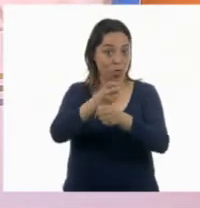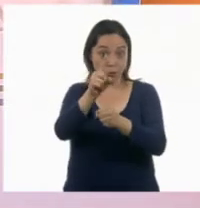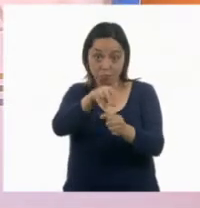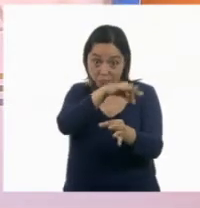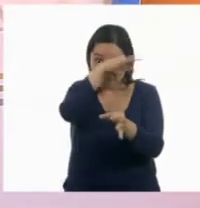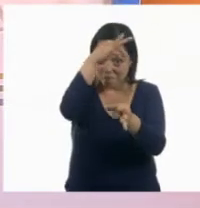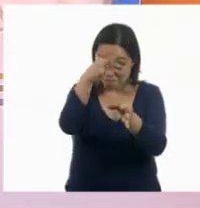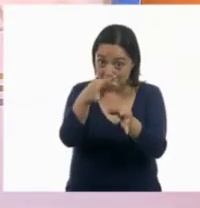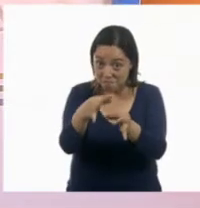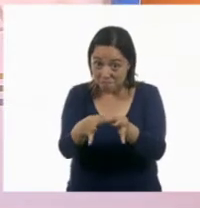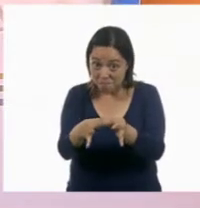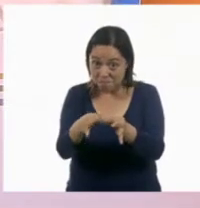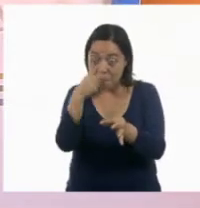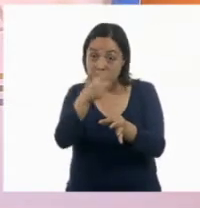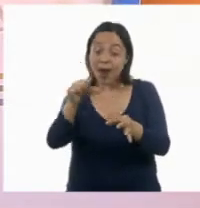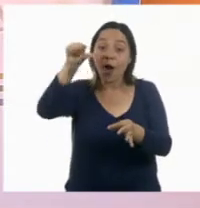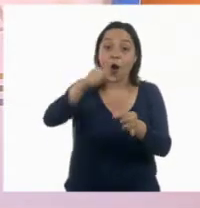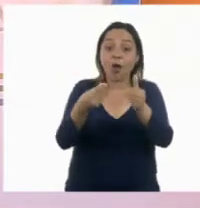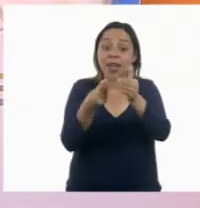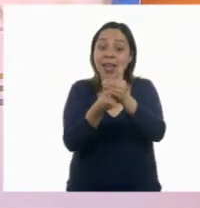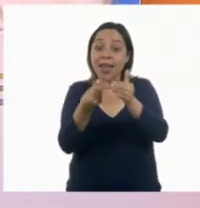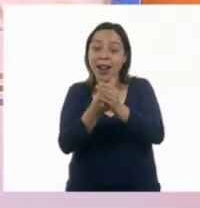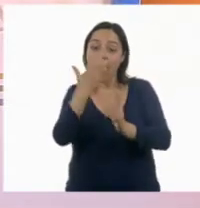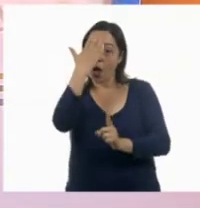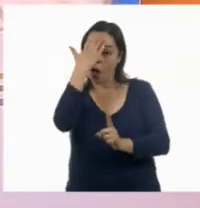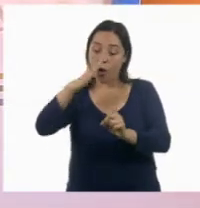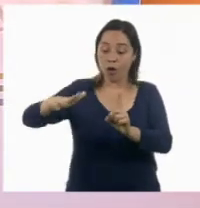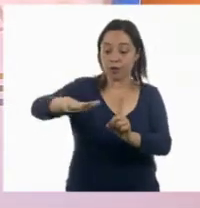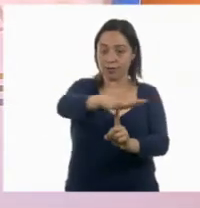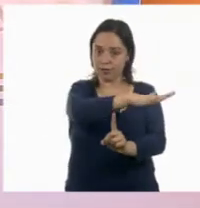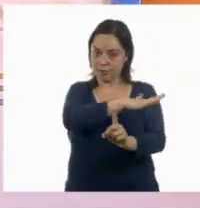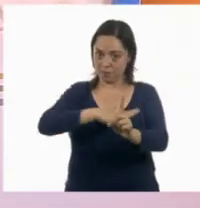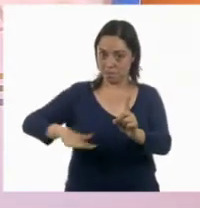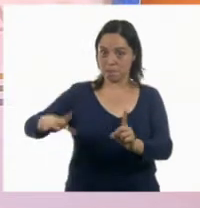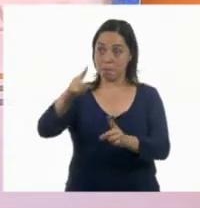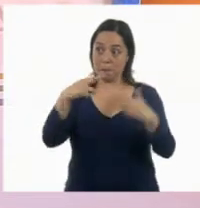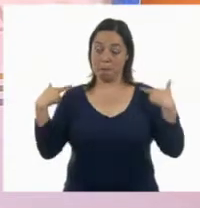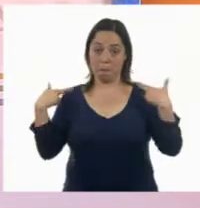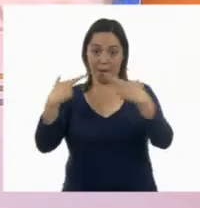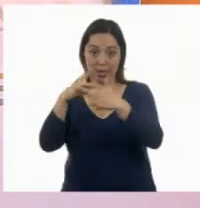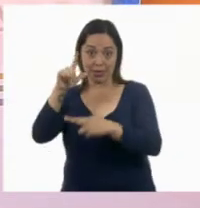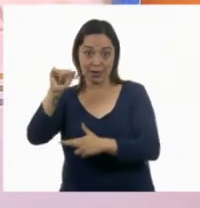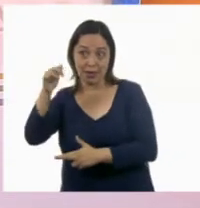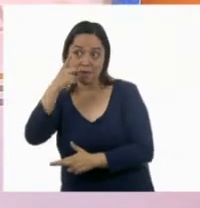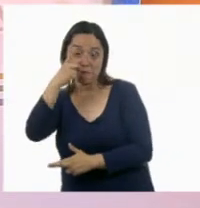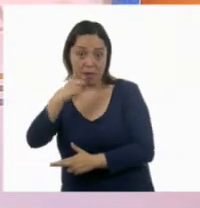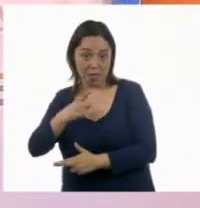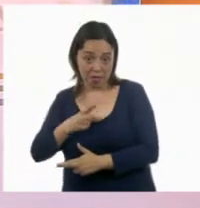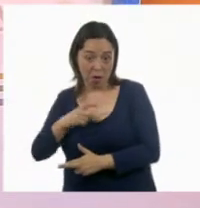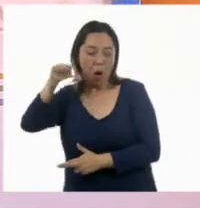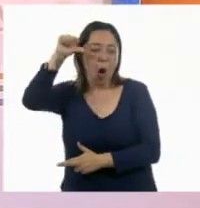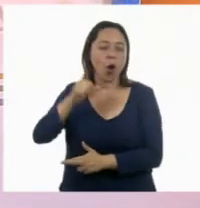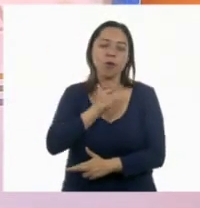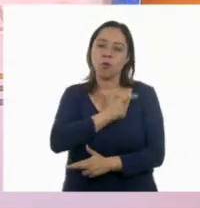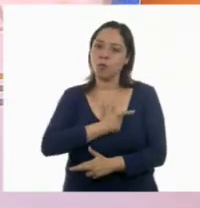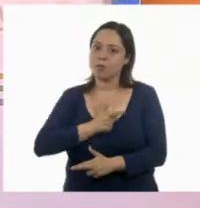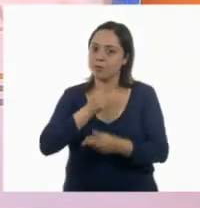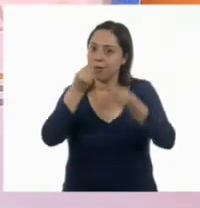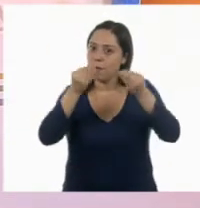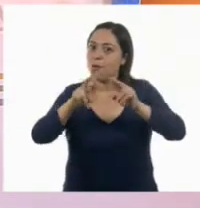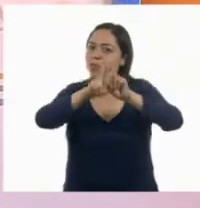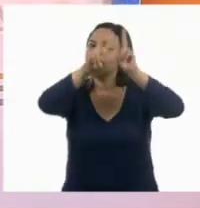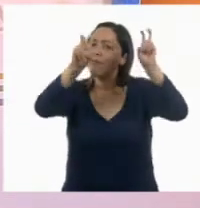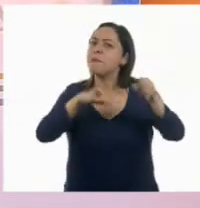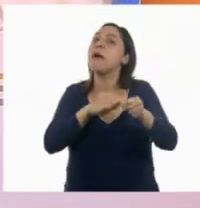listos para nuestra clase de conocimiento del medio? Porque me dijo la maestra Leni que esta clase nos va a gustar muchísimo. Nuestro tema es,